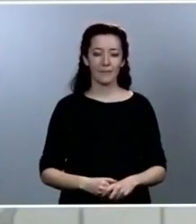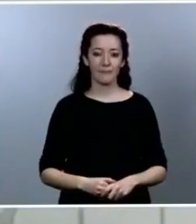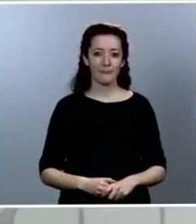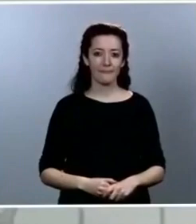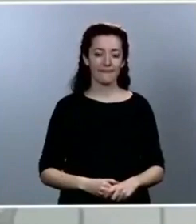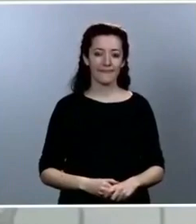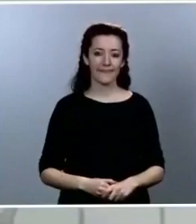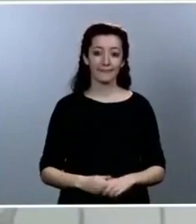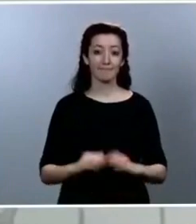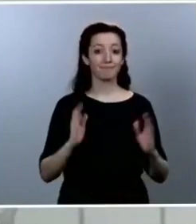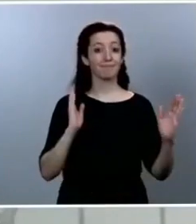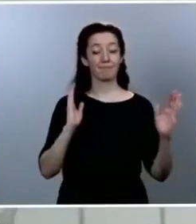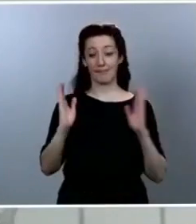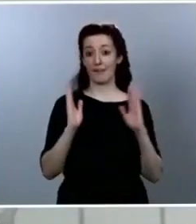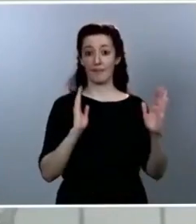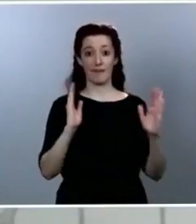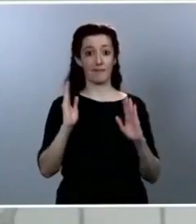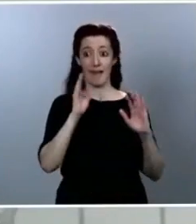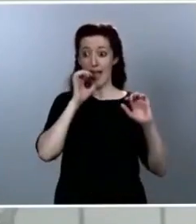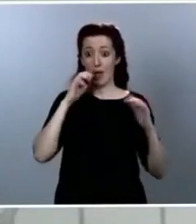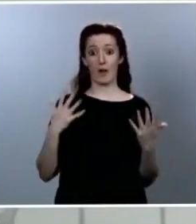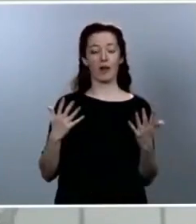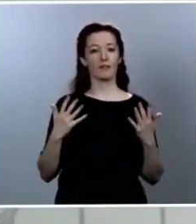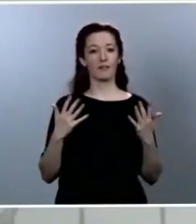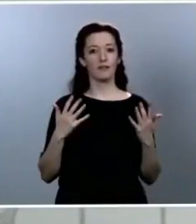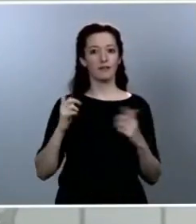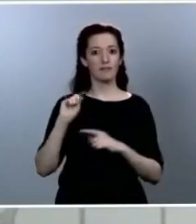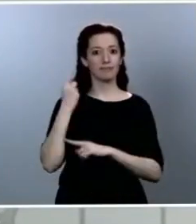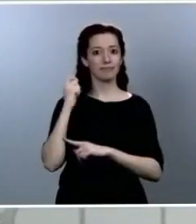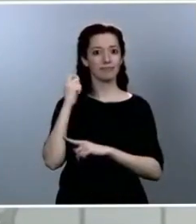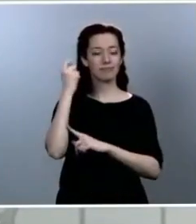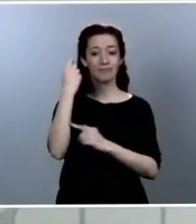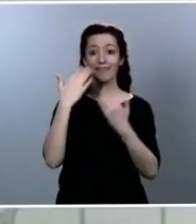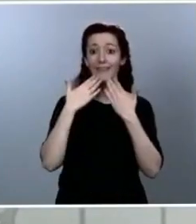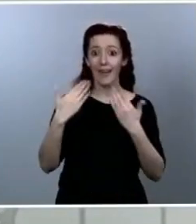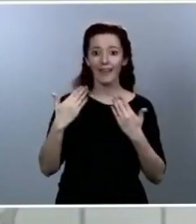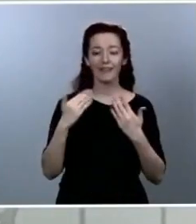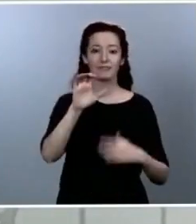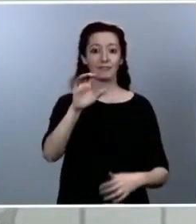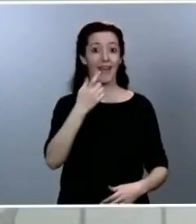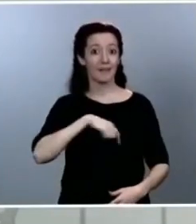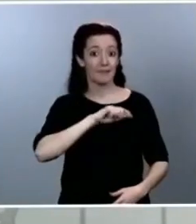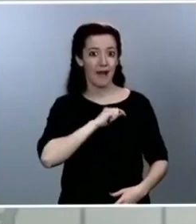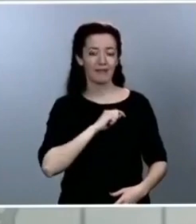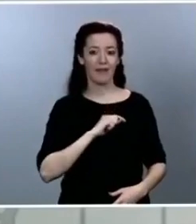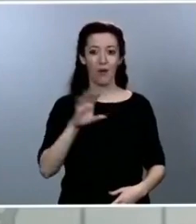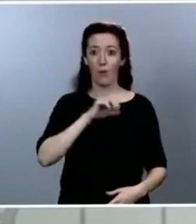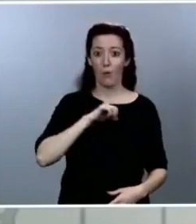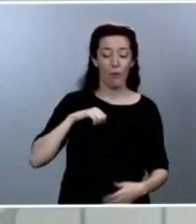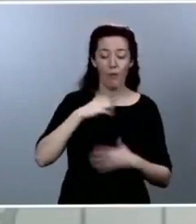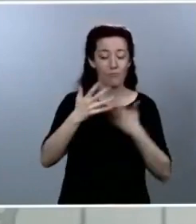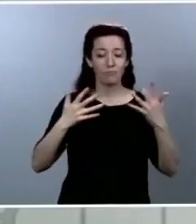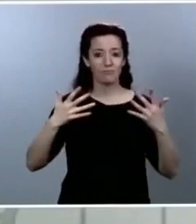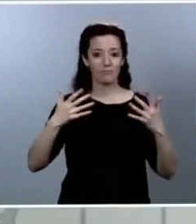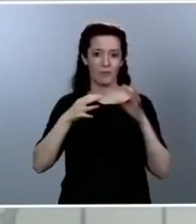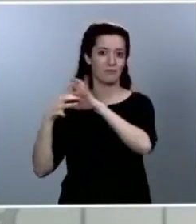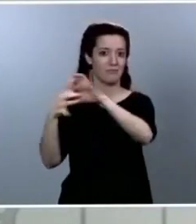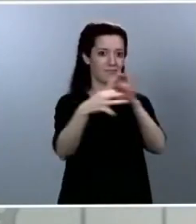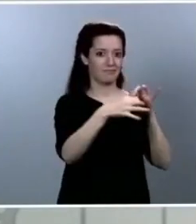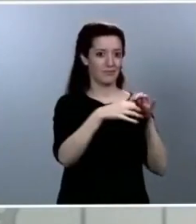logrado gracias a la unidad que hemos mostrado como sociedad, como país, como comunidad. Nuestra responsabilidad y nuestra